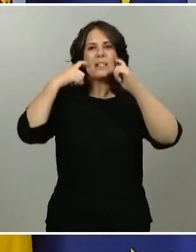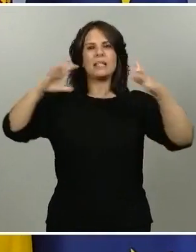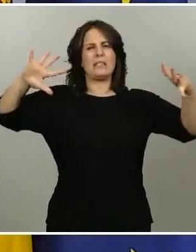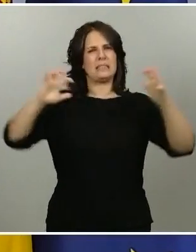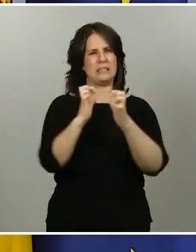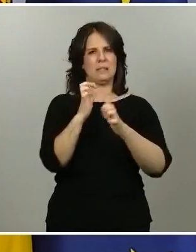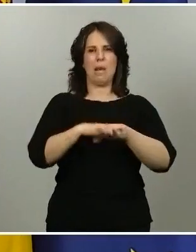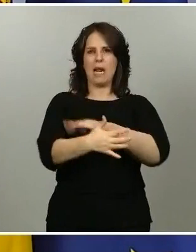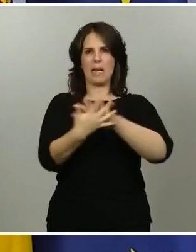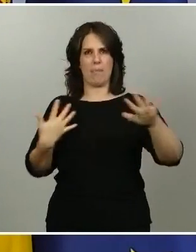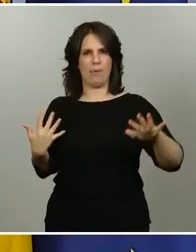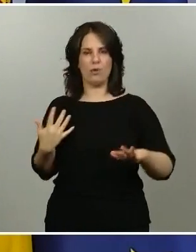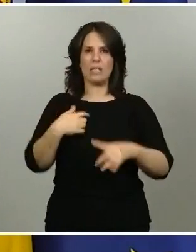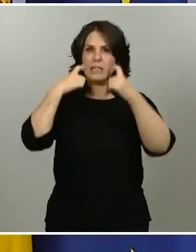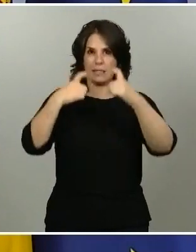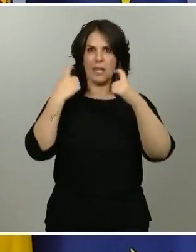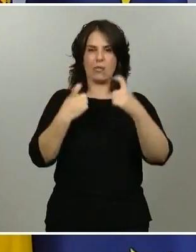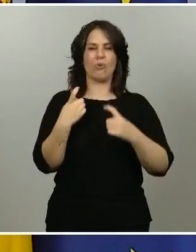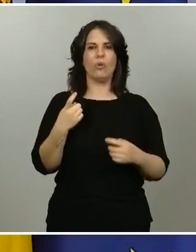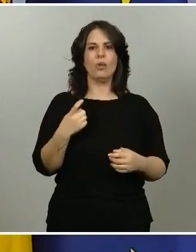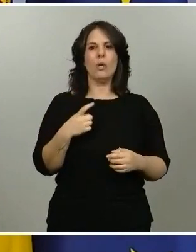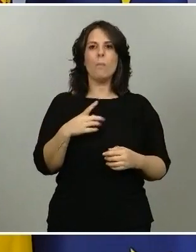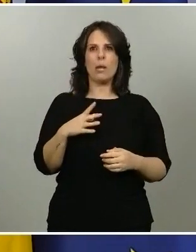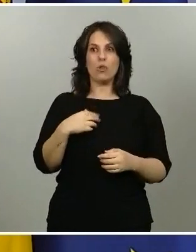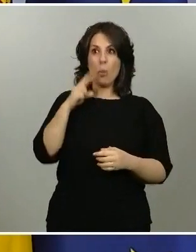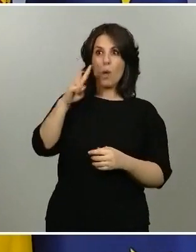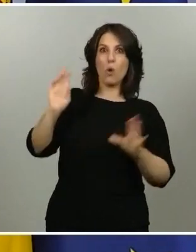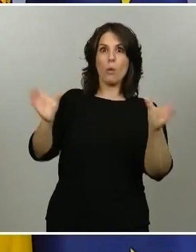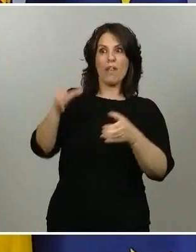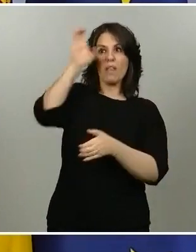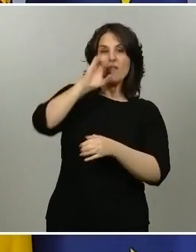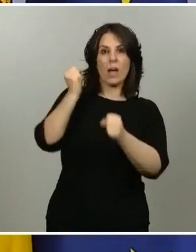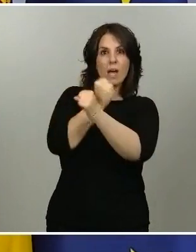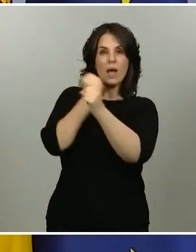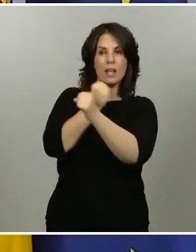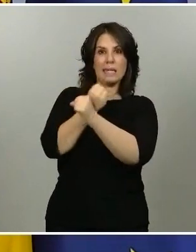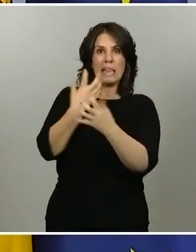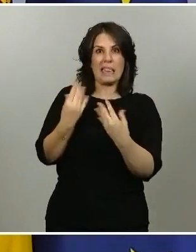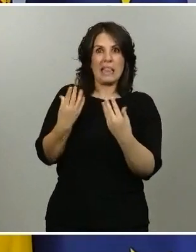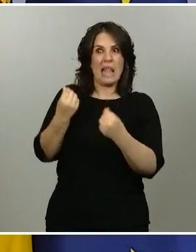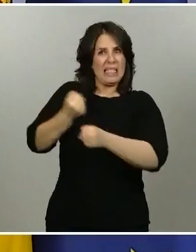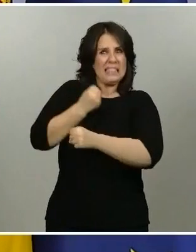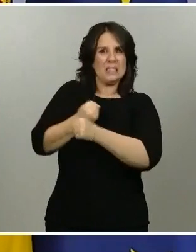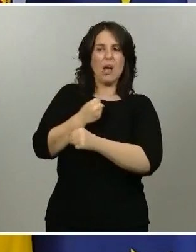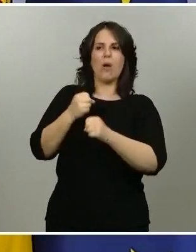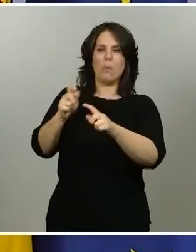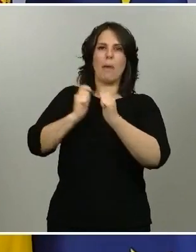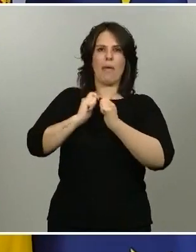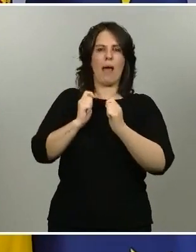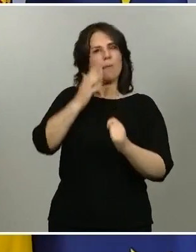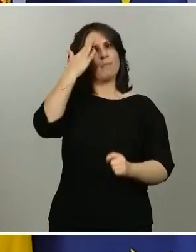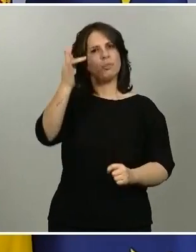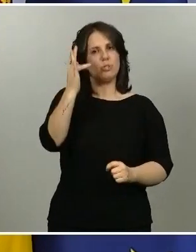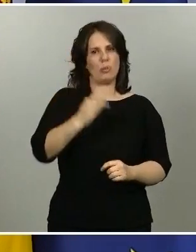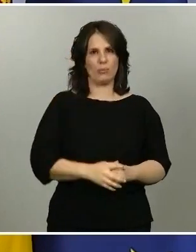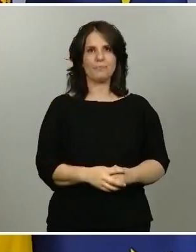es muy alentador ver a toda la comunidad científica trabajando de una forma tan intensa para conseguirlo. No es